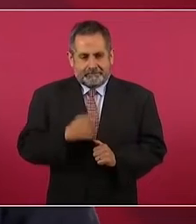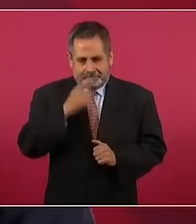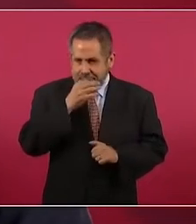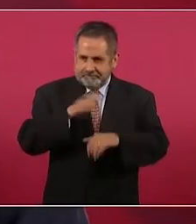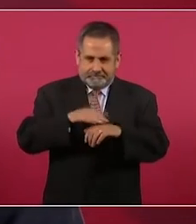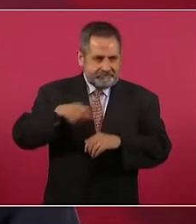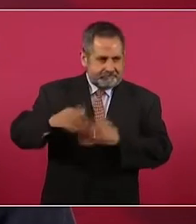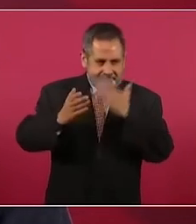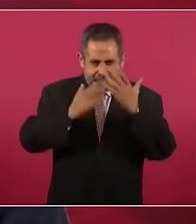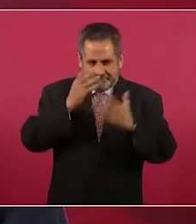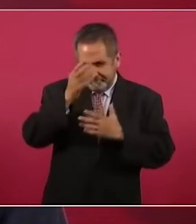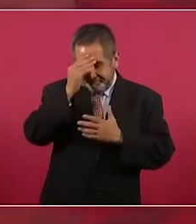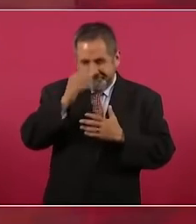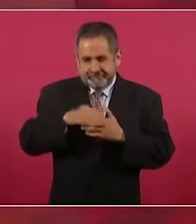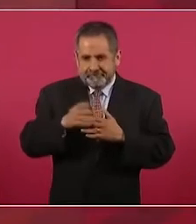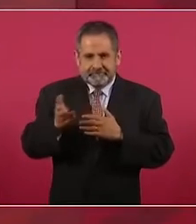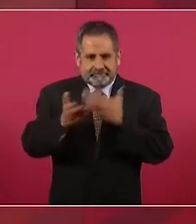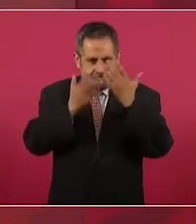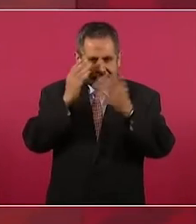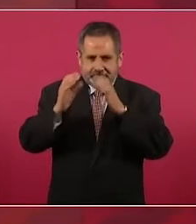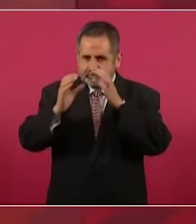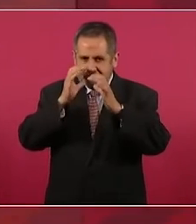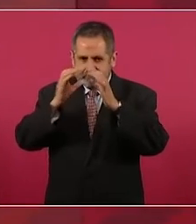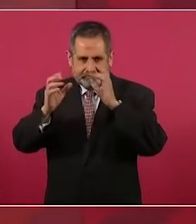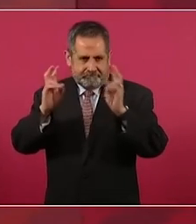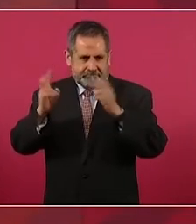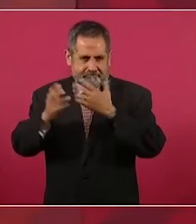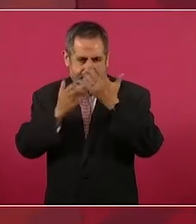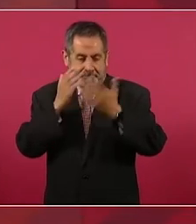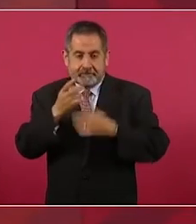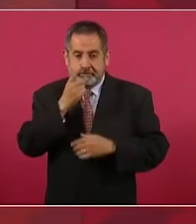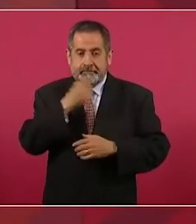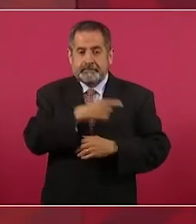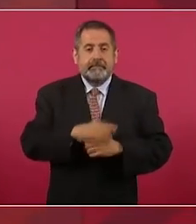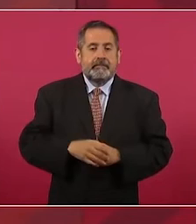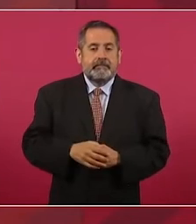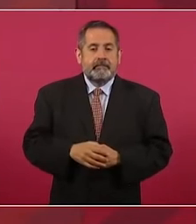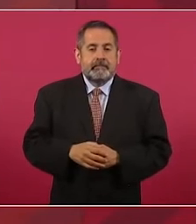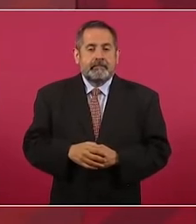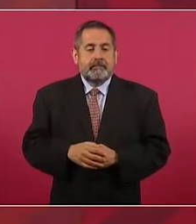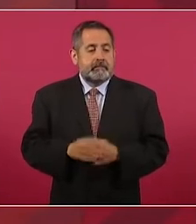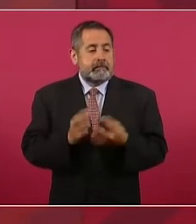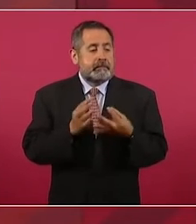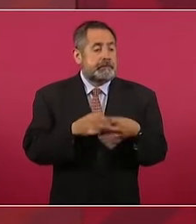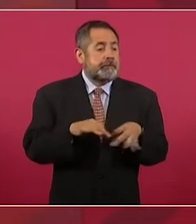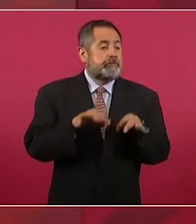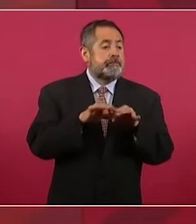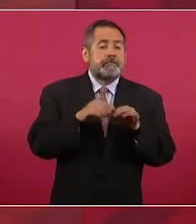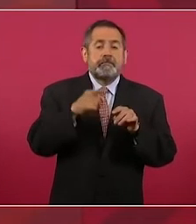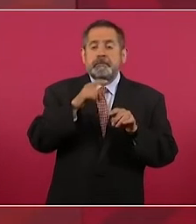comunicación, dice, lo importante es la propaganda.